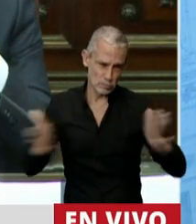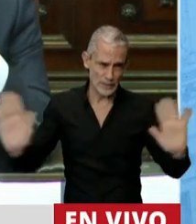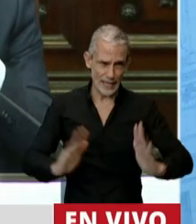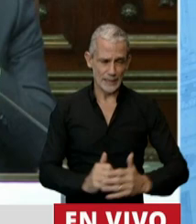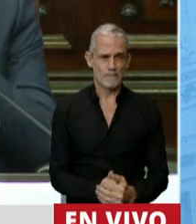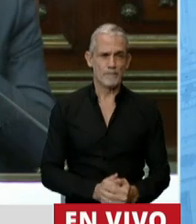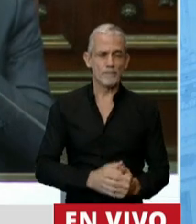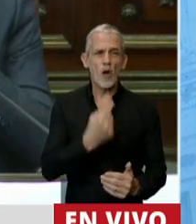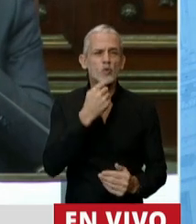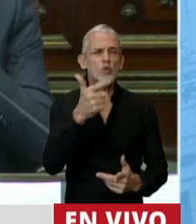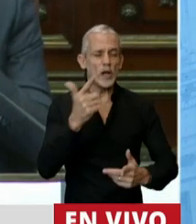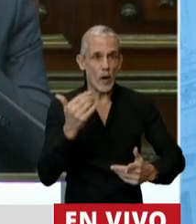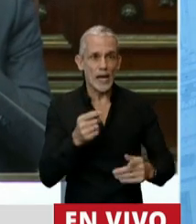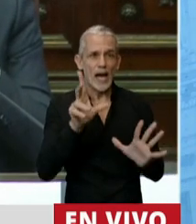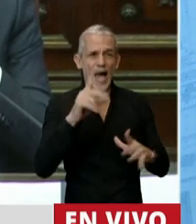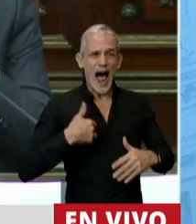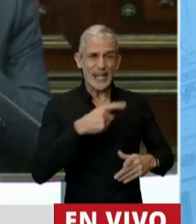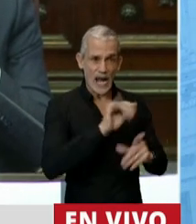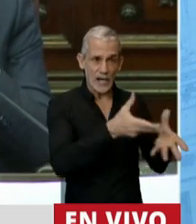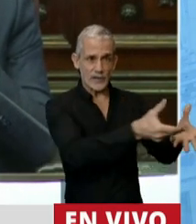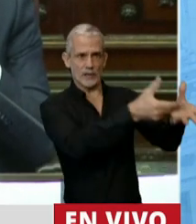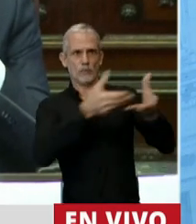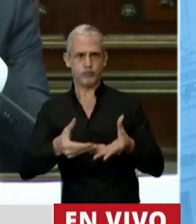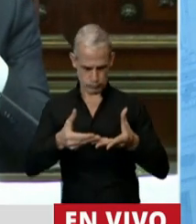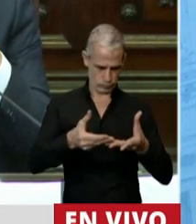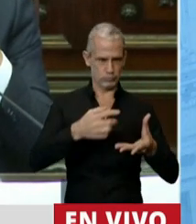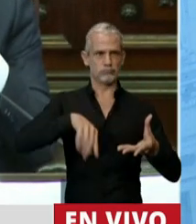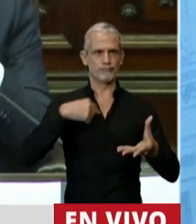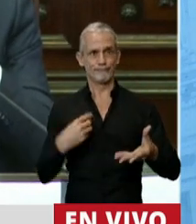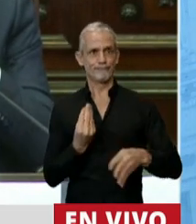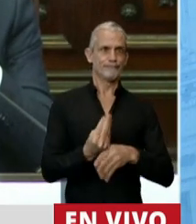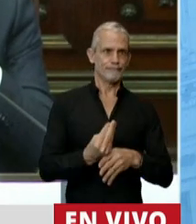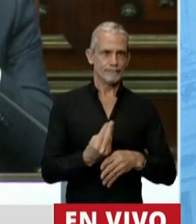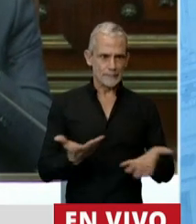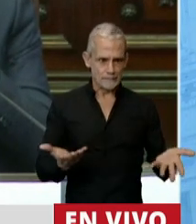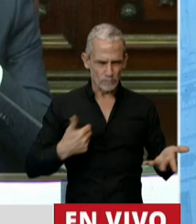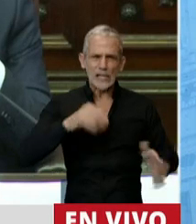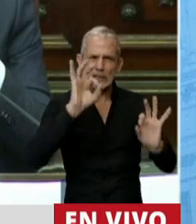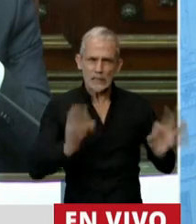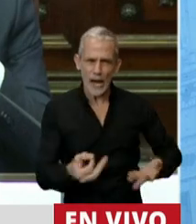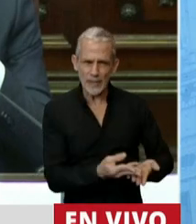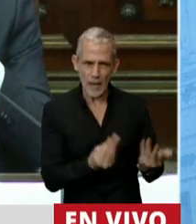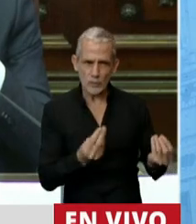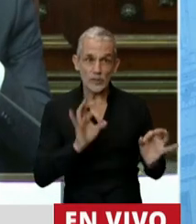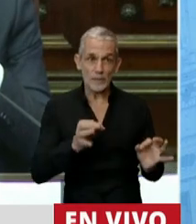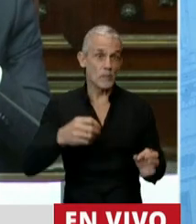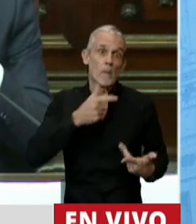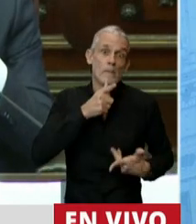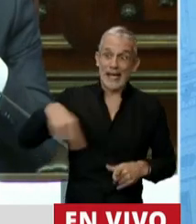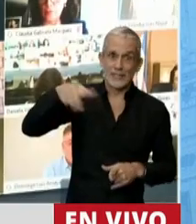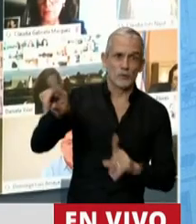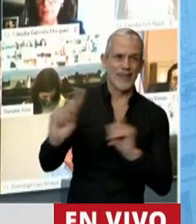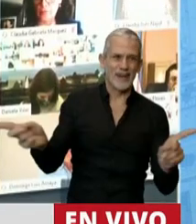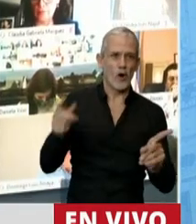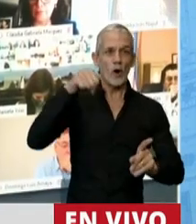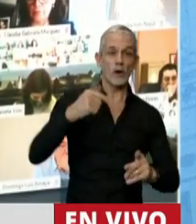Sin dudas, este era el país que nos dejaron y nosotros éramos muy conscientes de esto. Pero parece que ustedes no. Y hoy